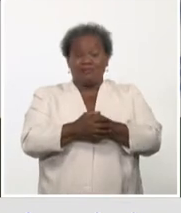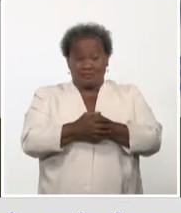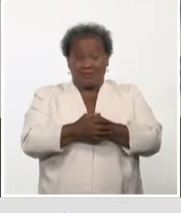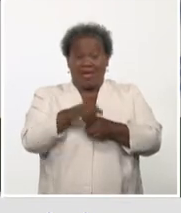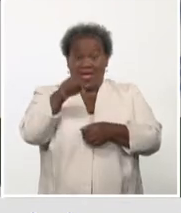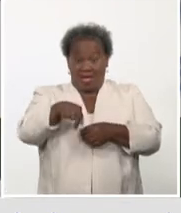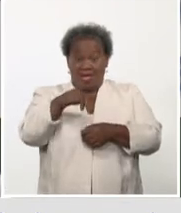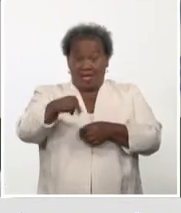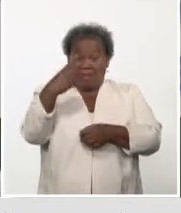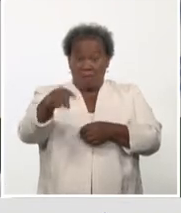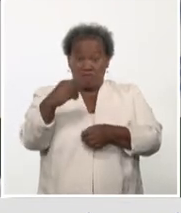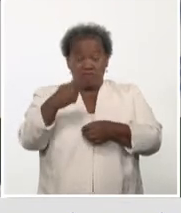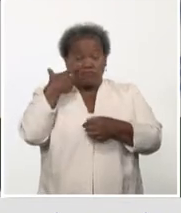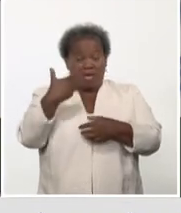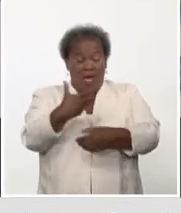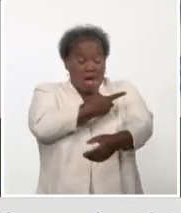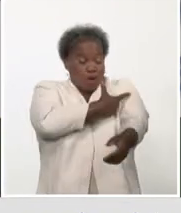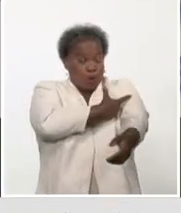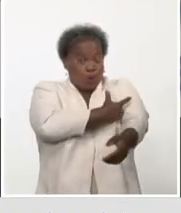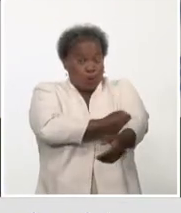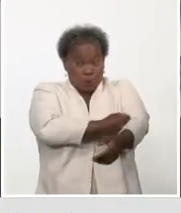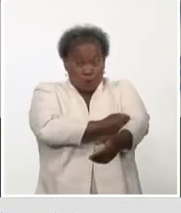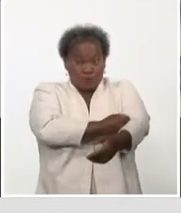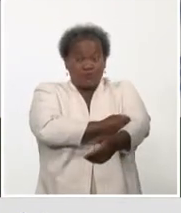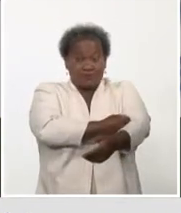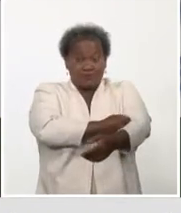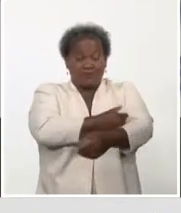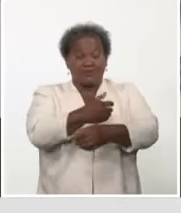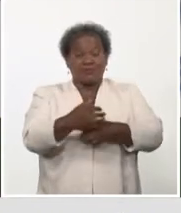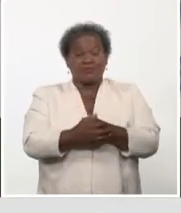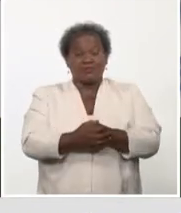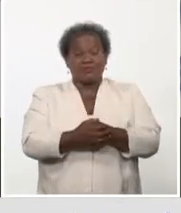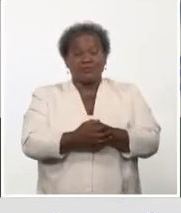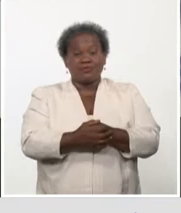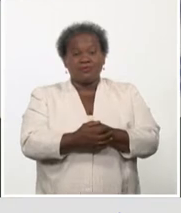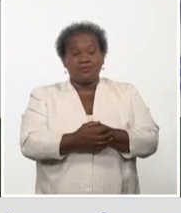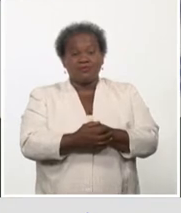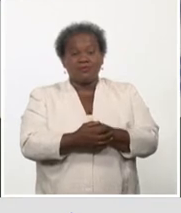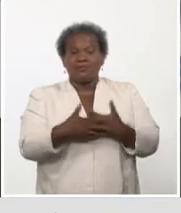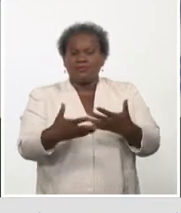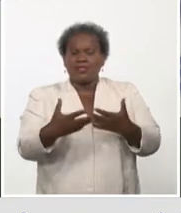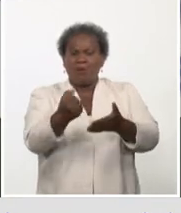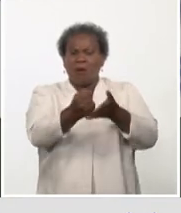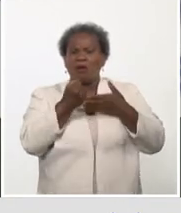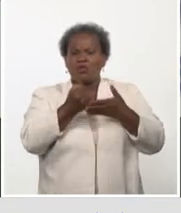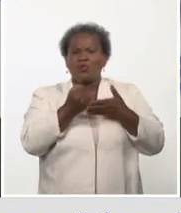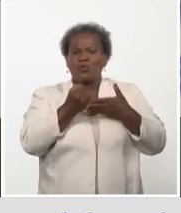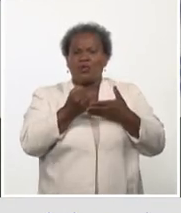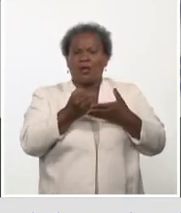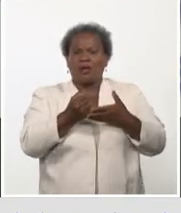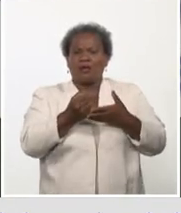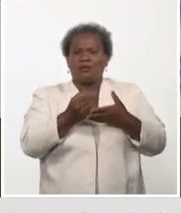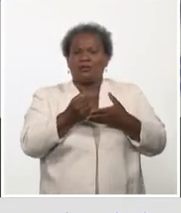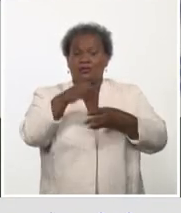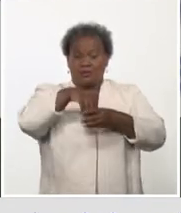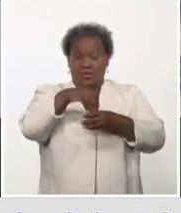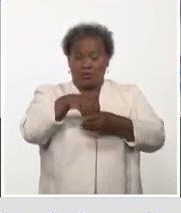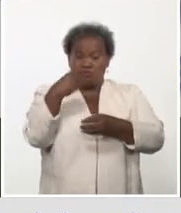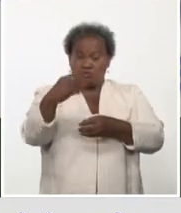la extracción en este caso es que va a permitir, o sea, dentro del ensayo,